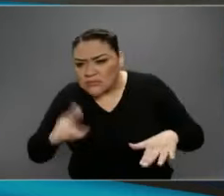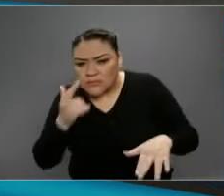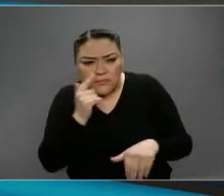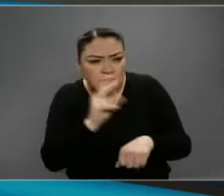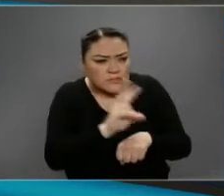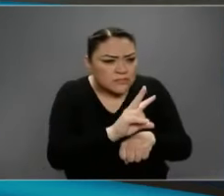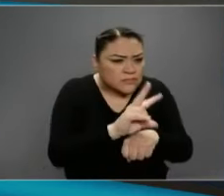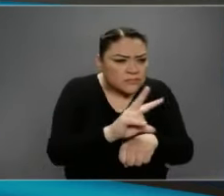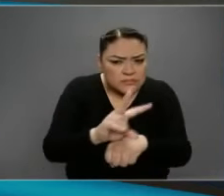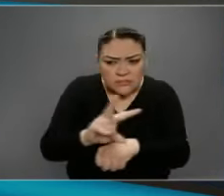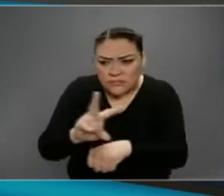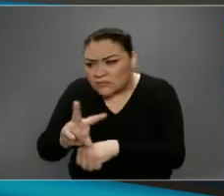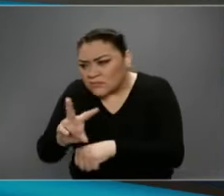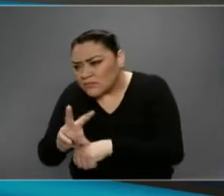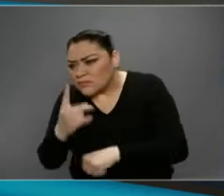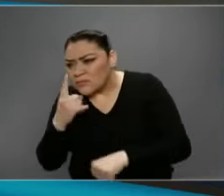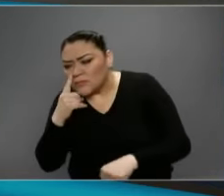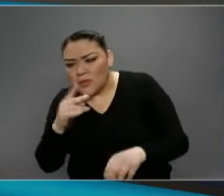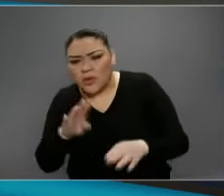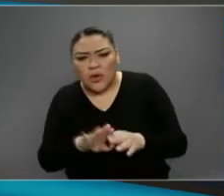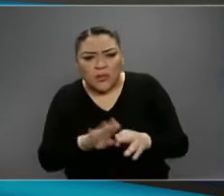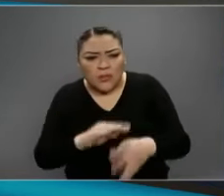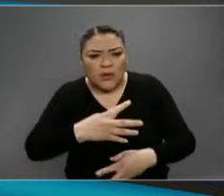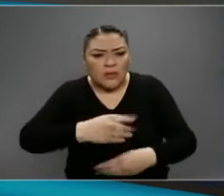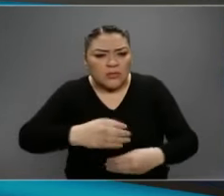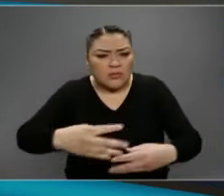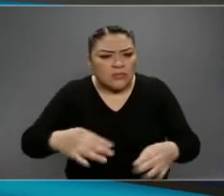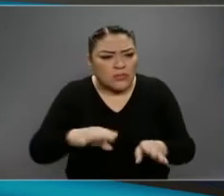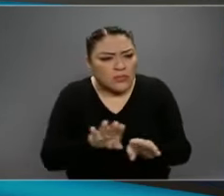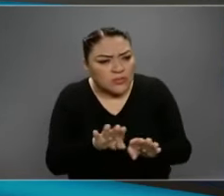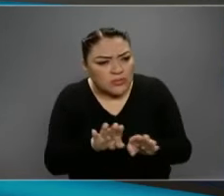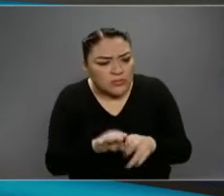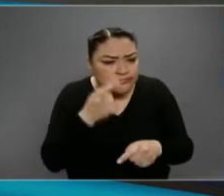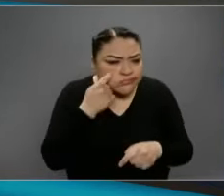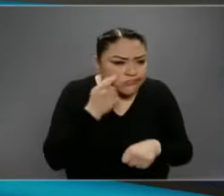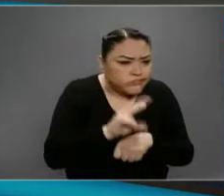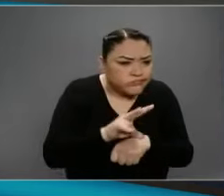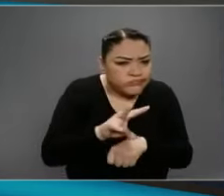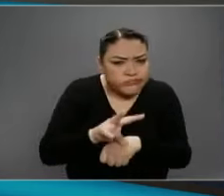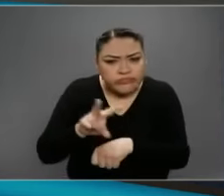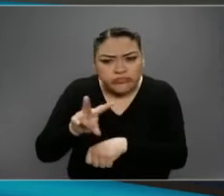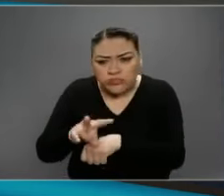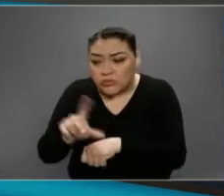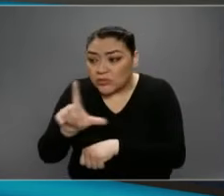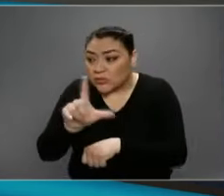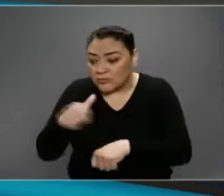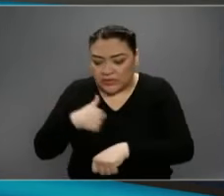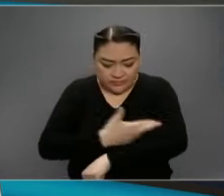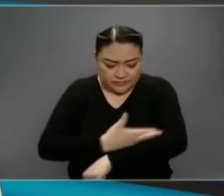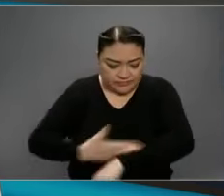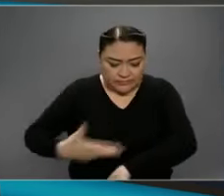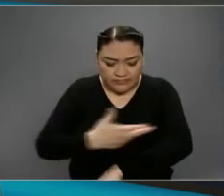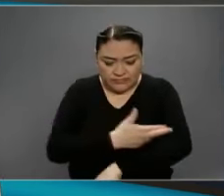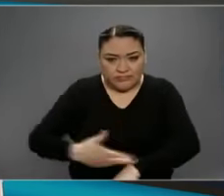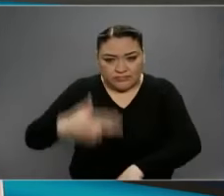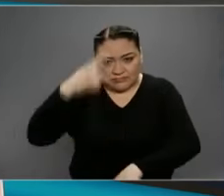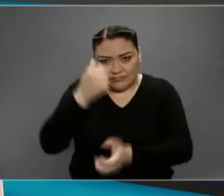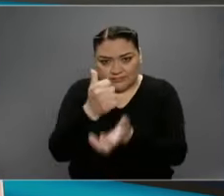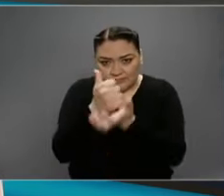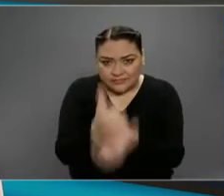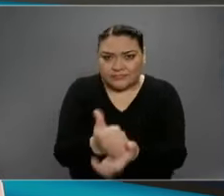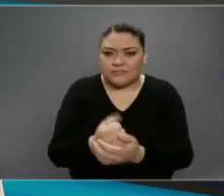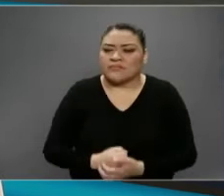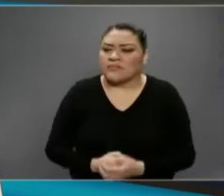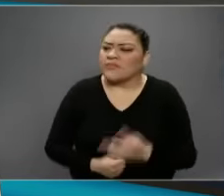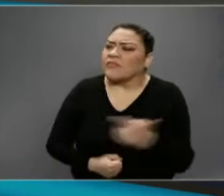estar vigilando, para ver cómo es que se está incrementando la curva epidémica y poder hacer acciones específicas.